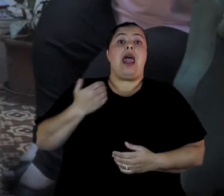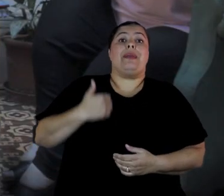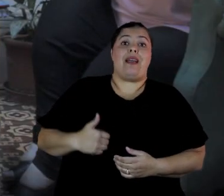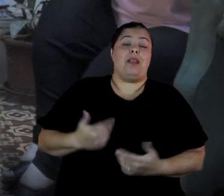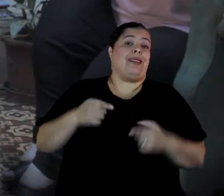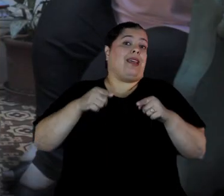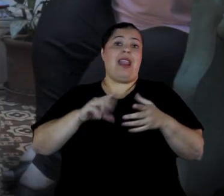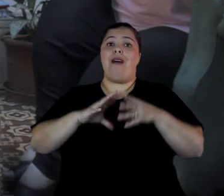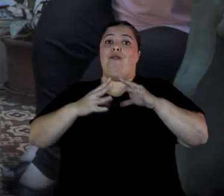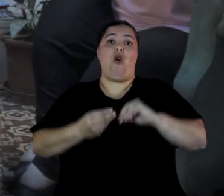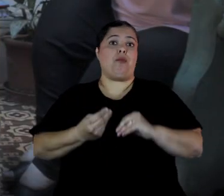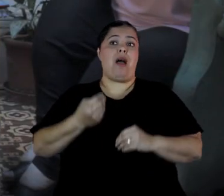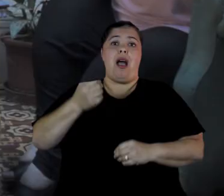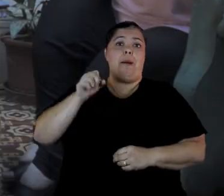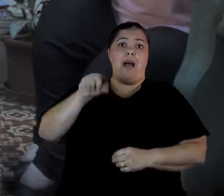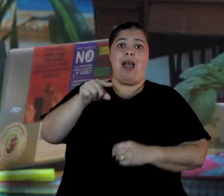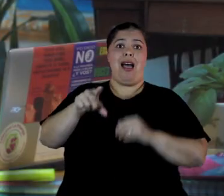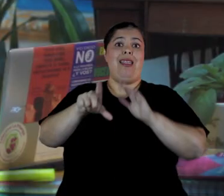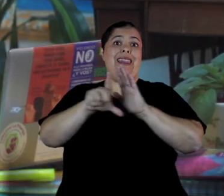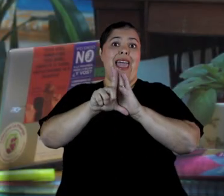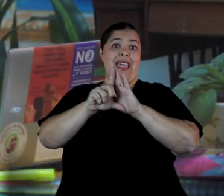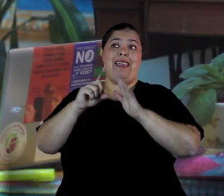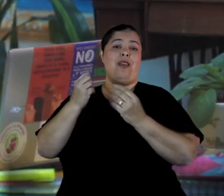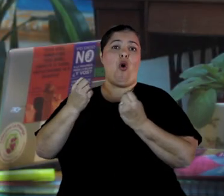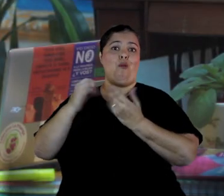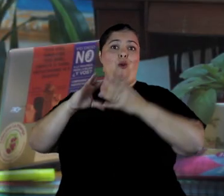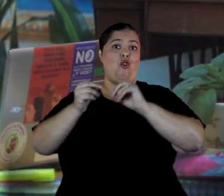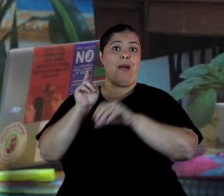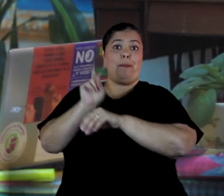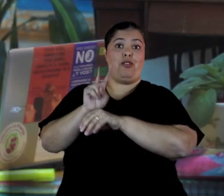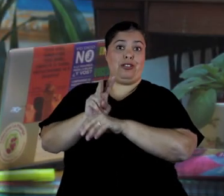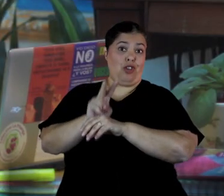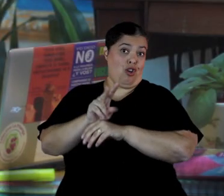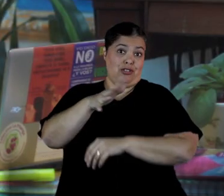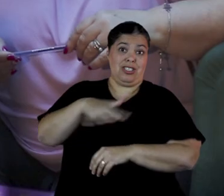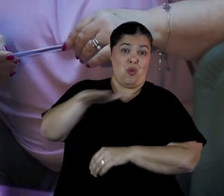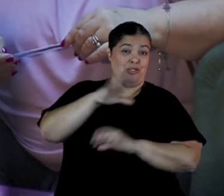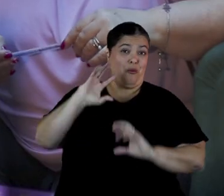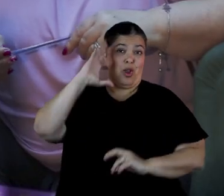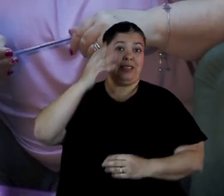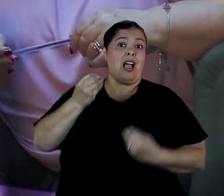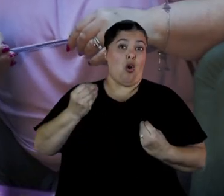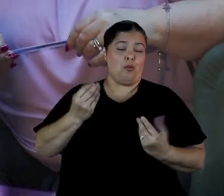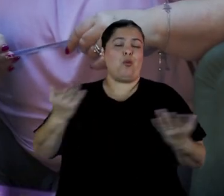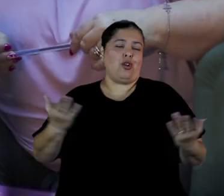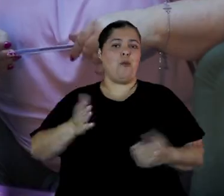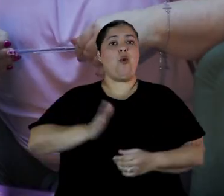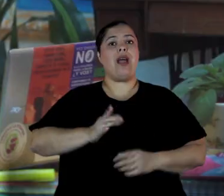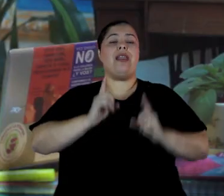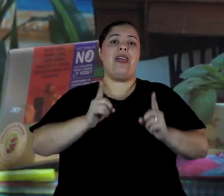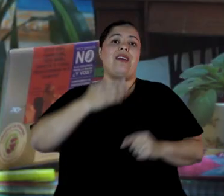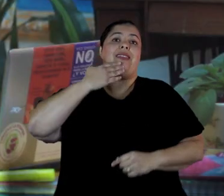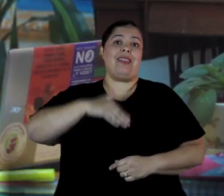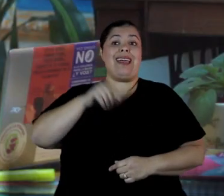el legislador para proteger a las mujeres en situación de violencia. Ellas tienen que entender que están en una situación de riesgo,